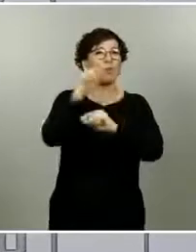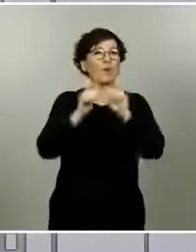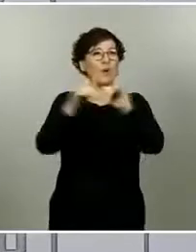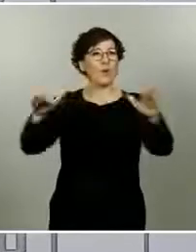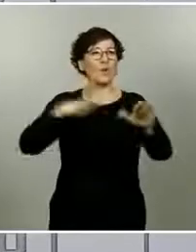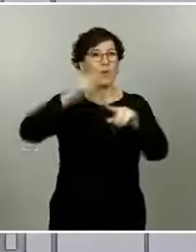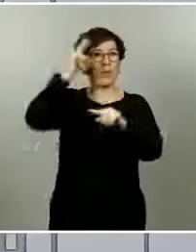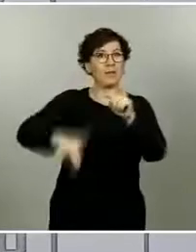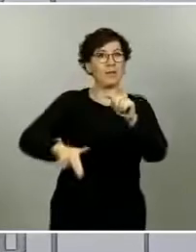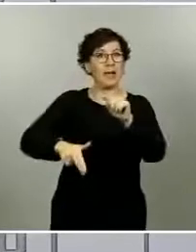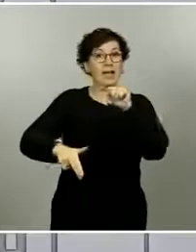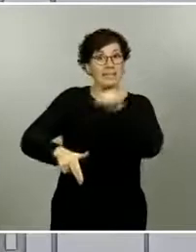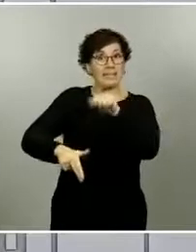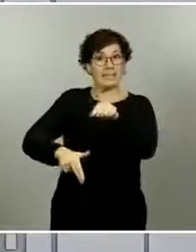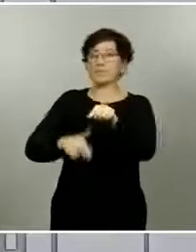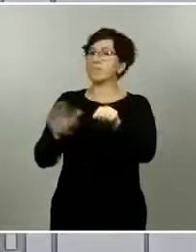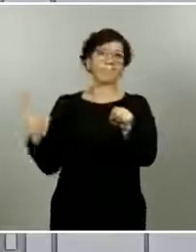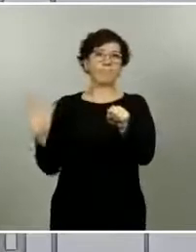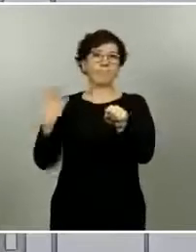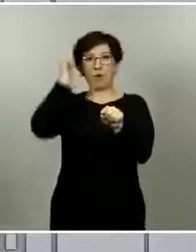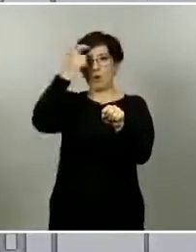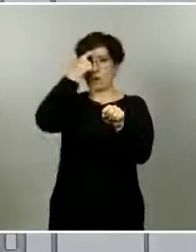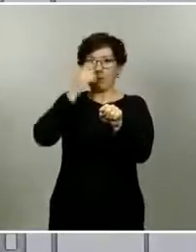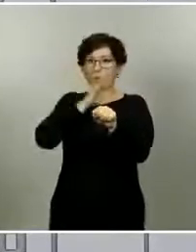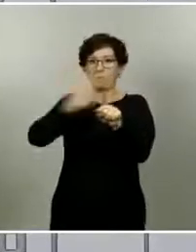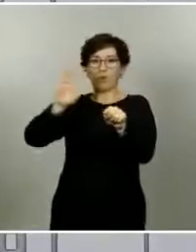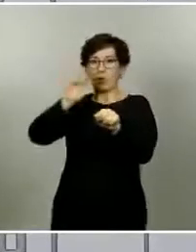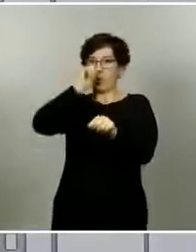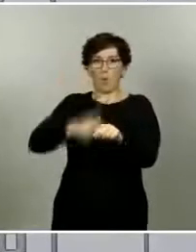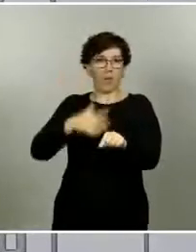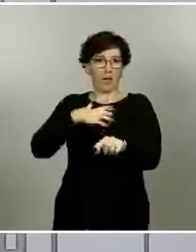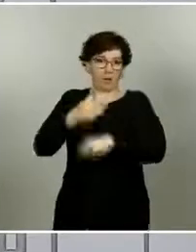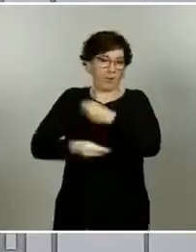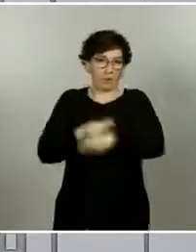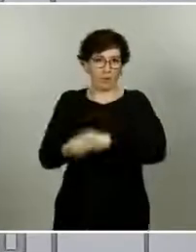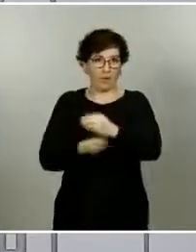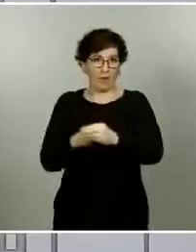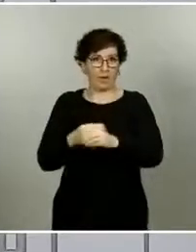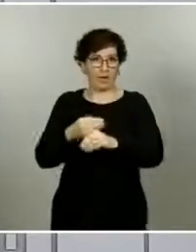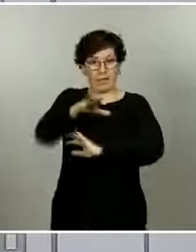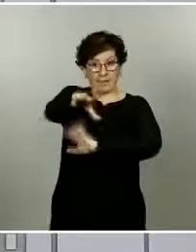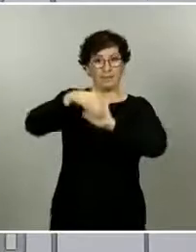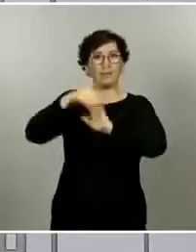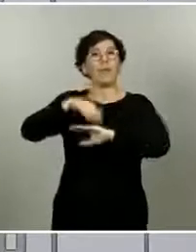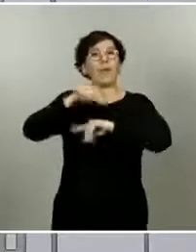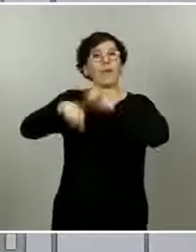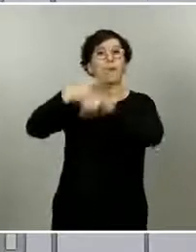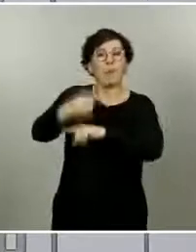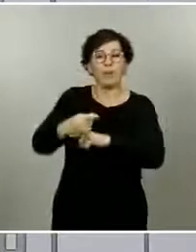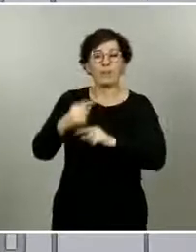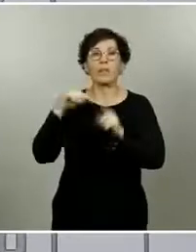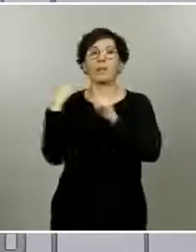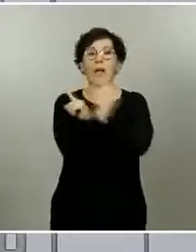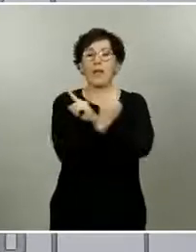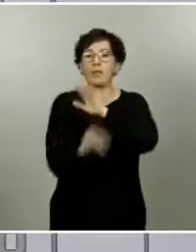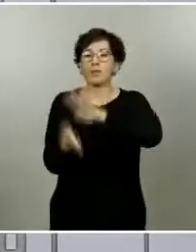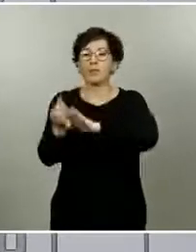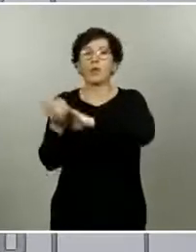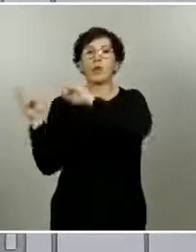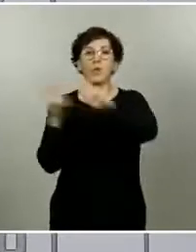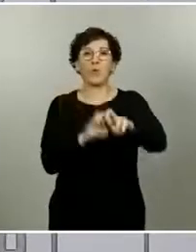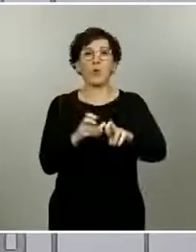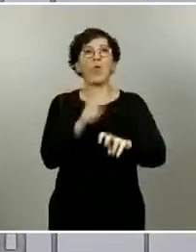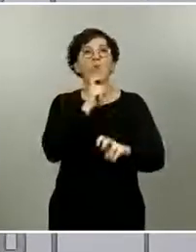futuro, no se puede utilizar como una de las herramientas o como uno de los indicadores para tomar decisiones en cuanto a las medidas de